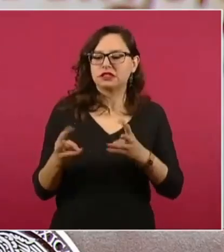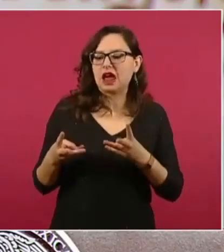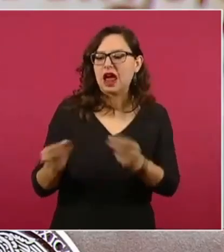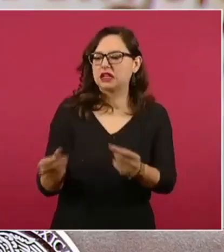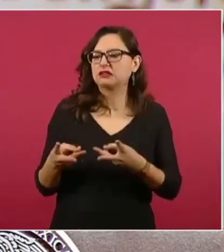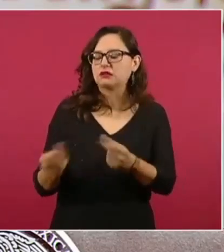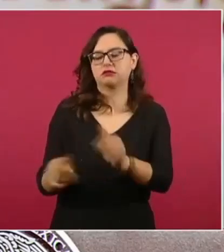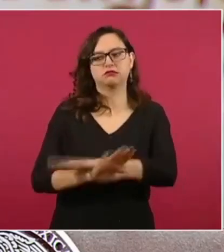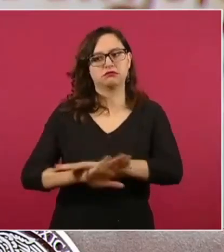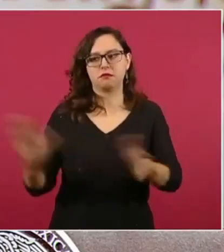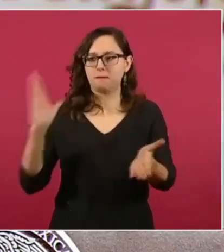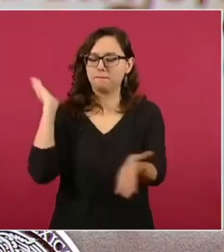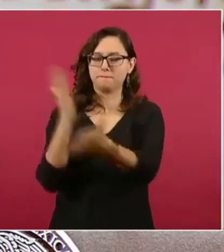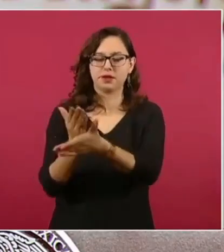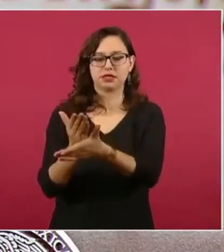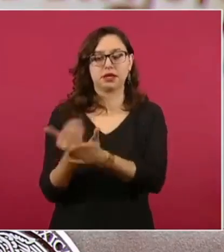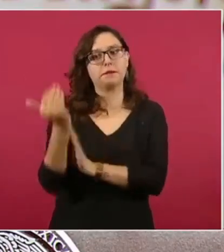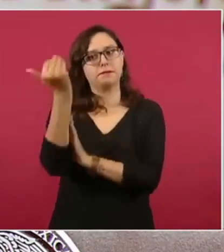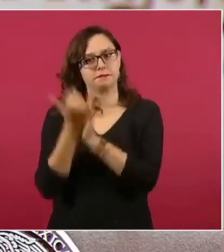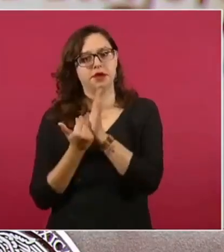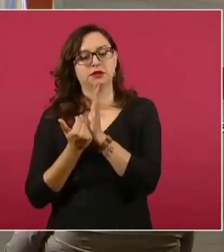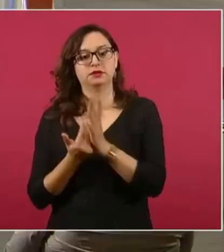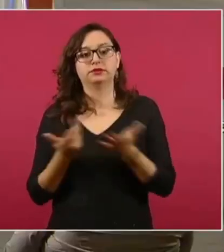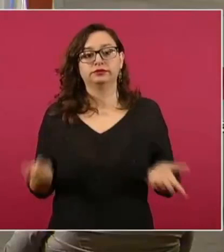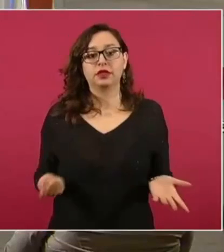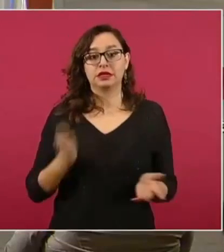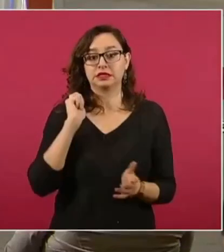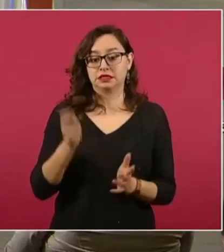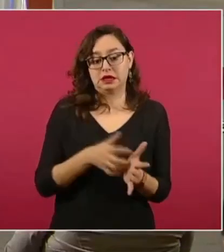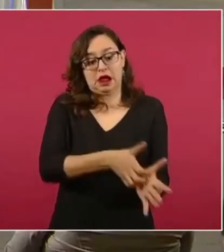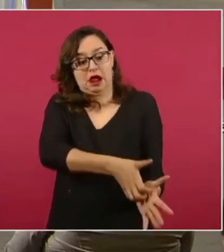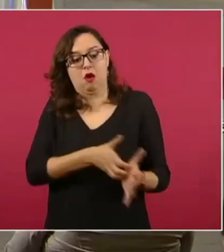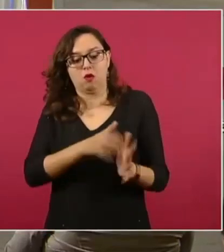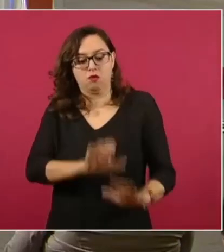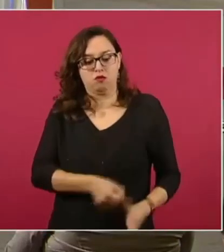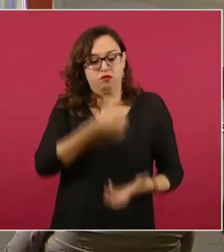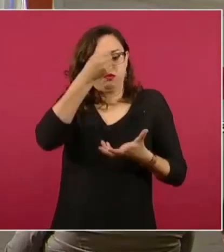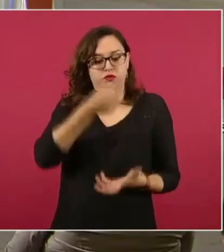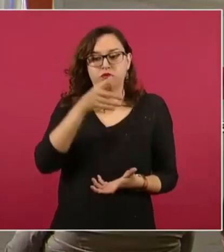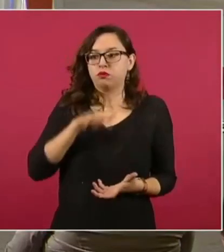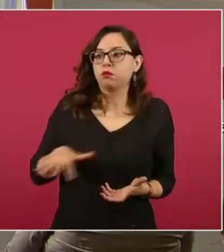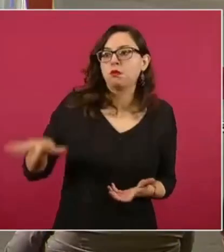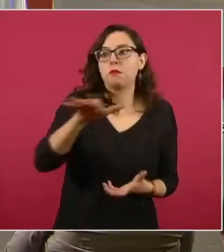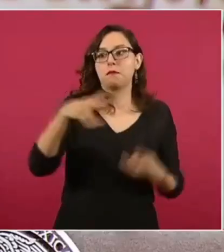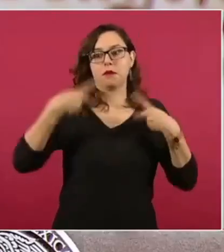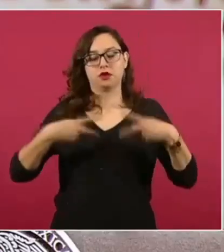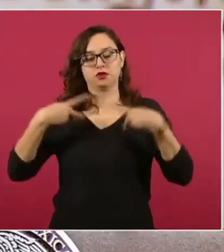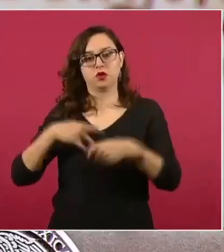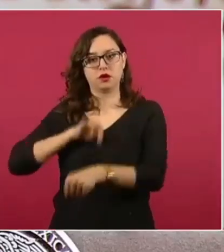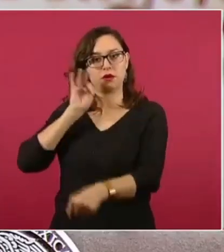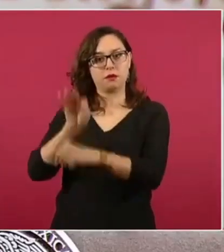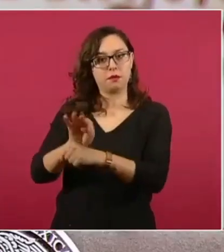entre otras medidas. Se trata de un ahorro en beneficio del pueblo a través de los programas sociales.